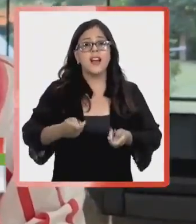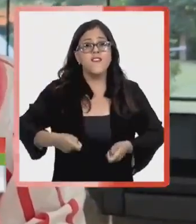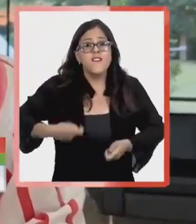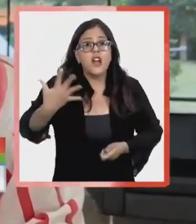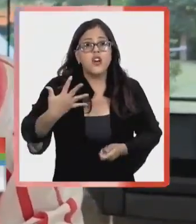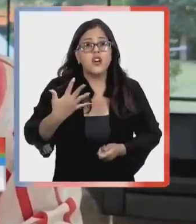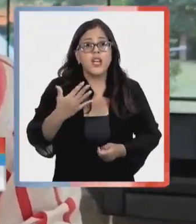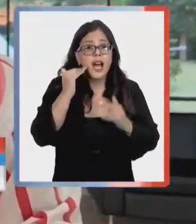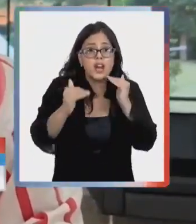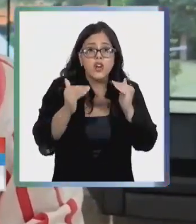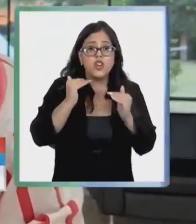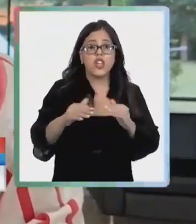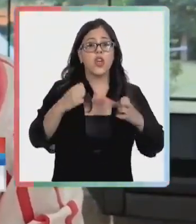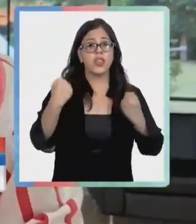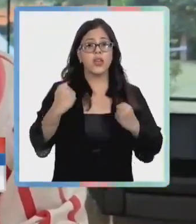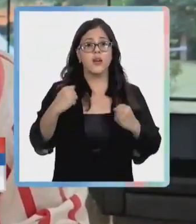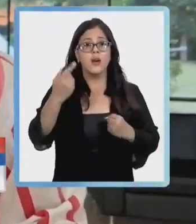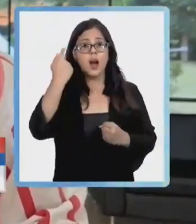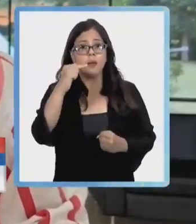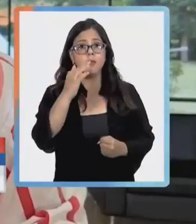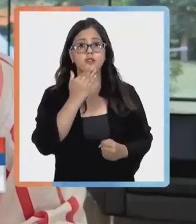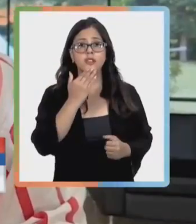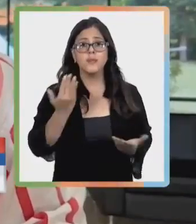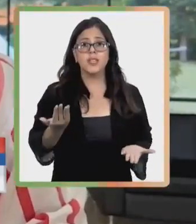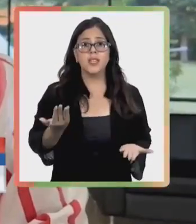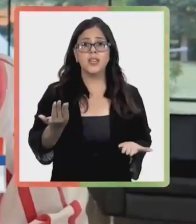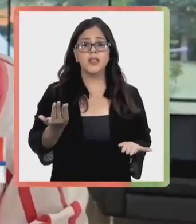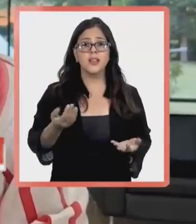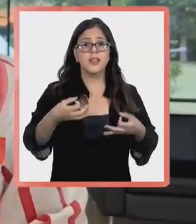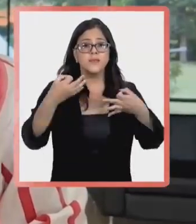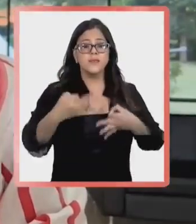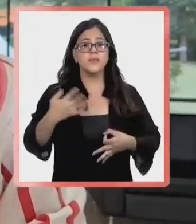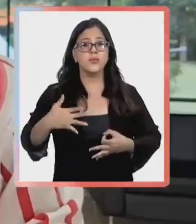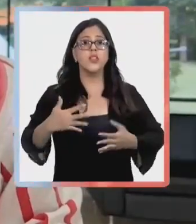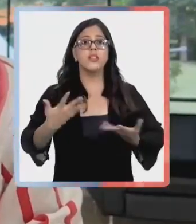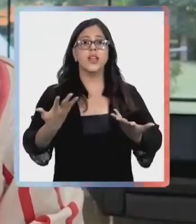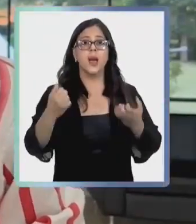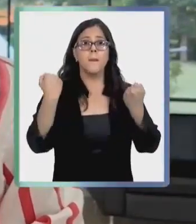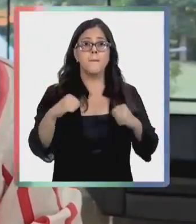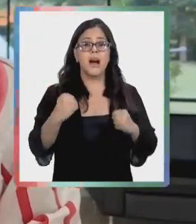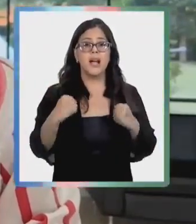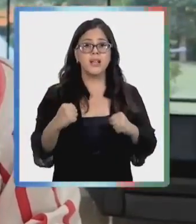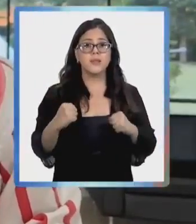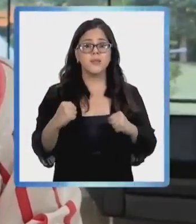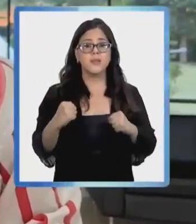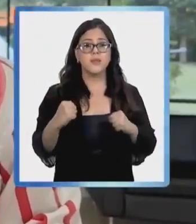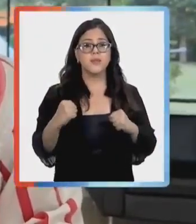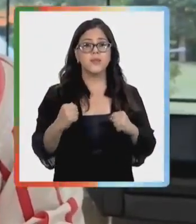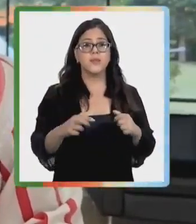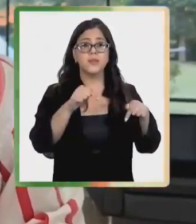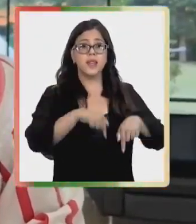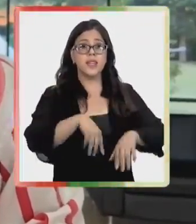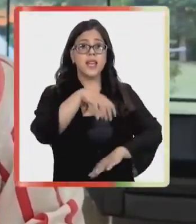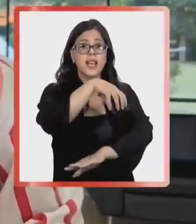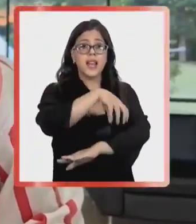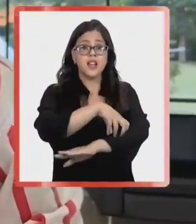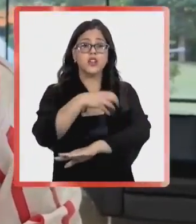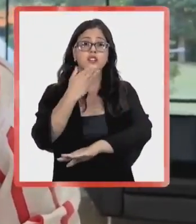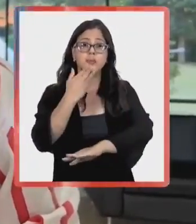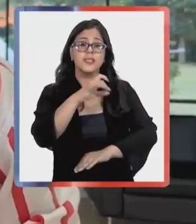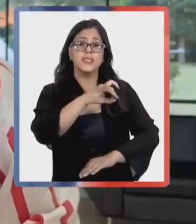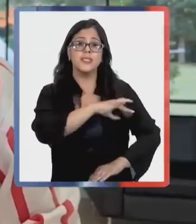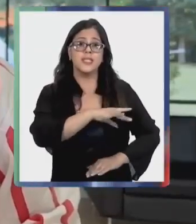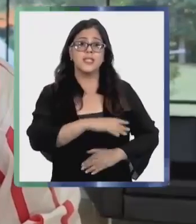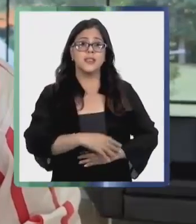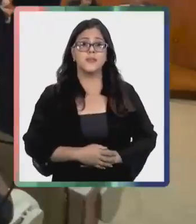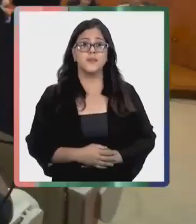a los pequeños deportistas, pero también es epicentro del deporte, no solamente acá en la región, sino